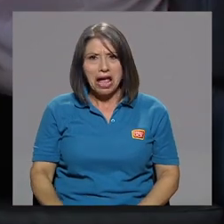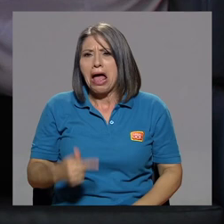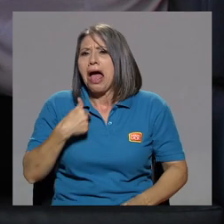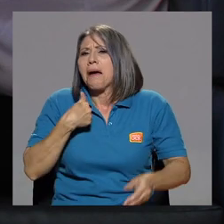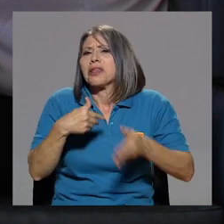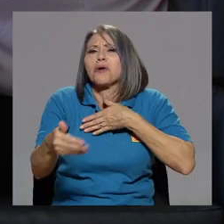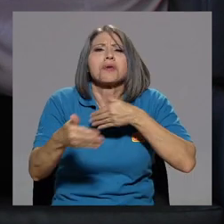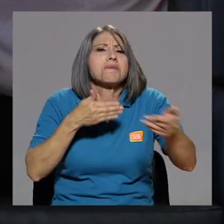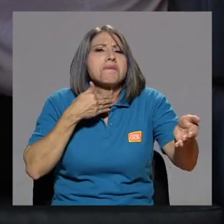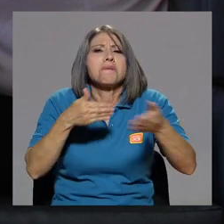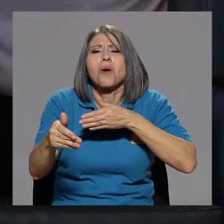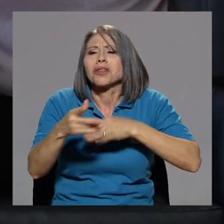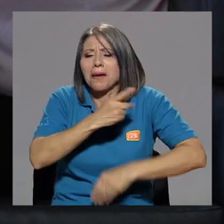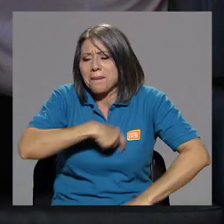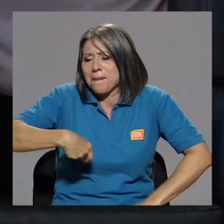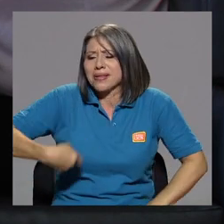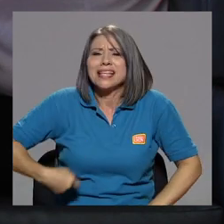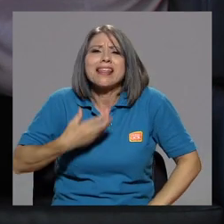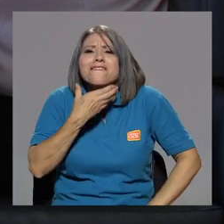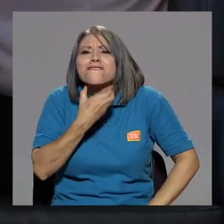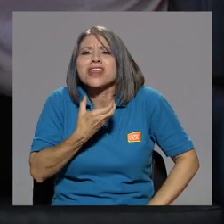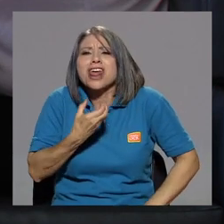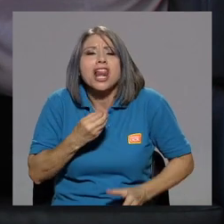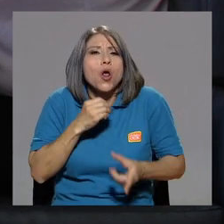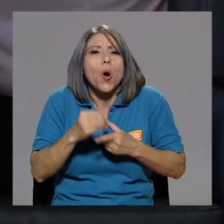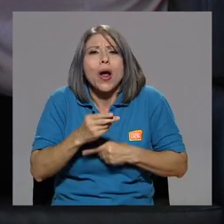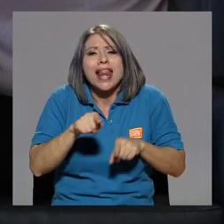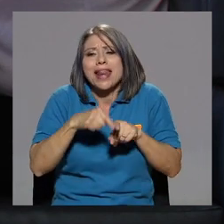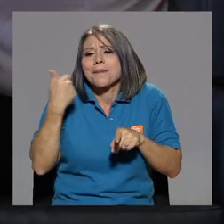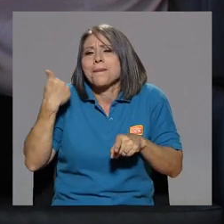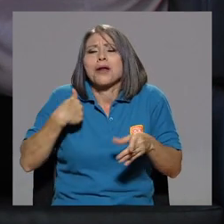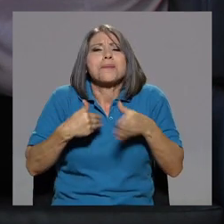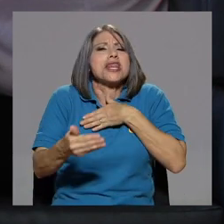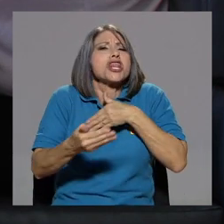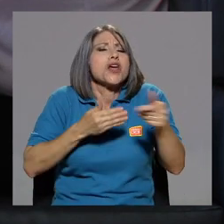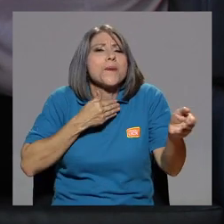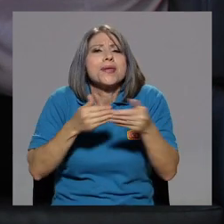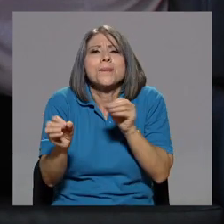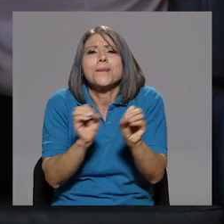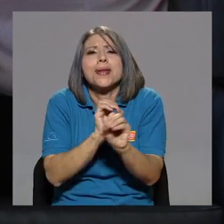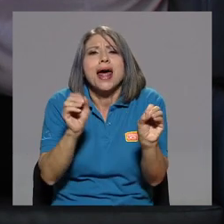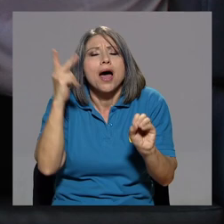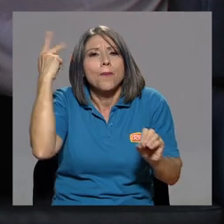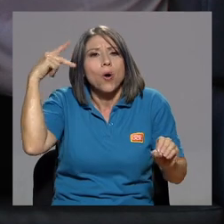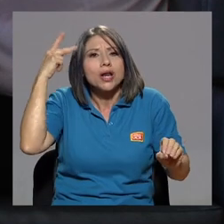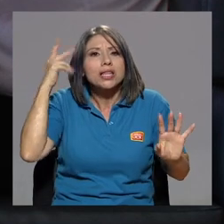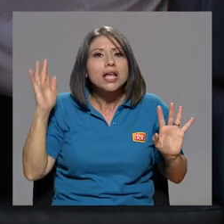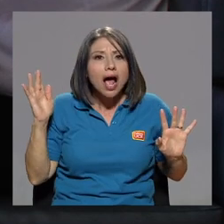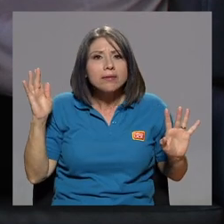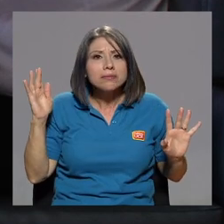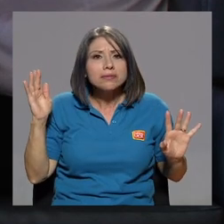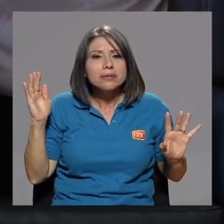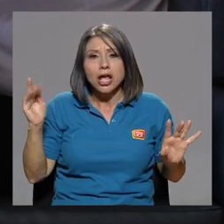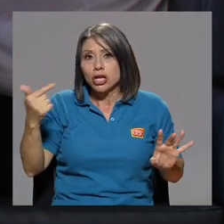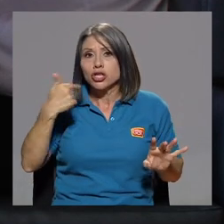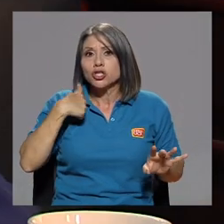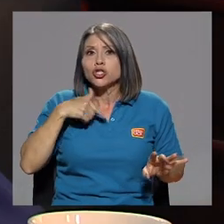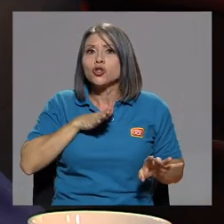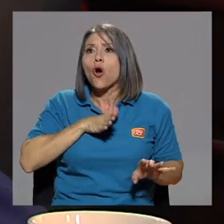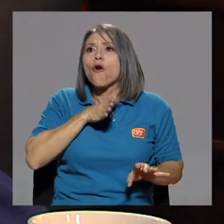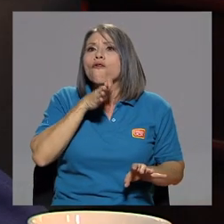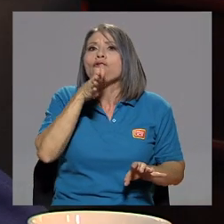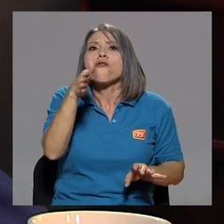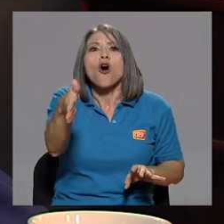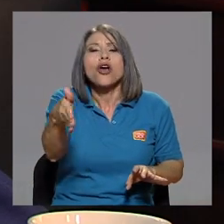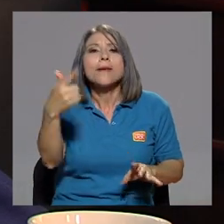si estaba Fidel o estaba el hermano. A mí no me importa nada de lo que sea política. Yo voy a